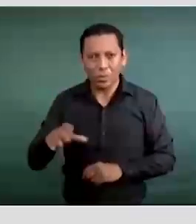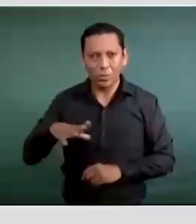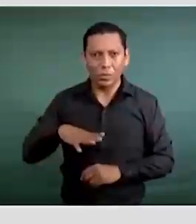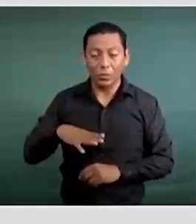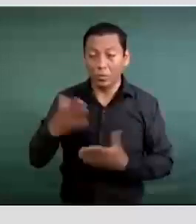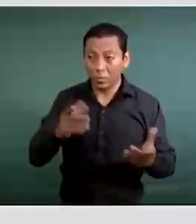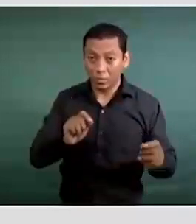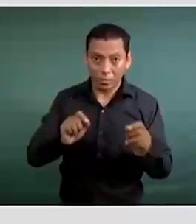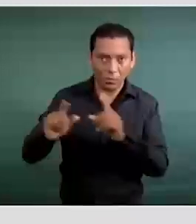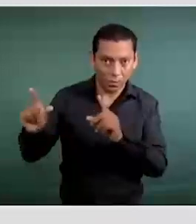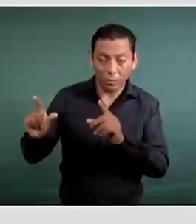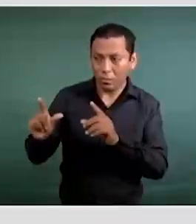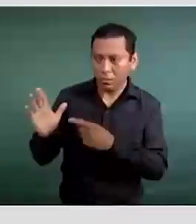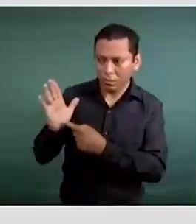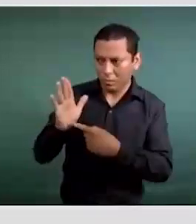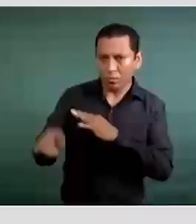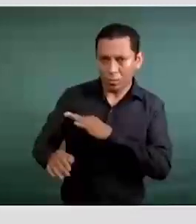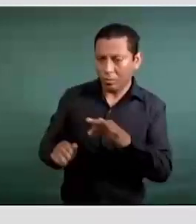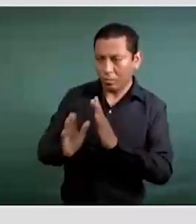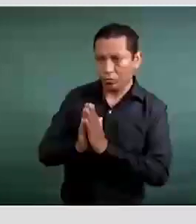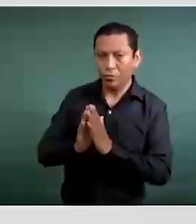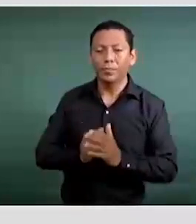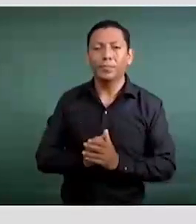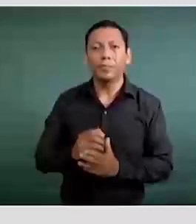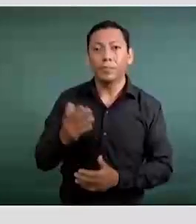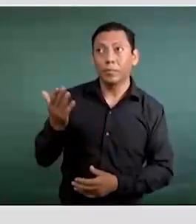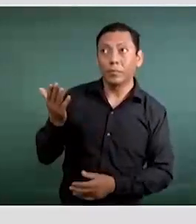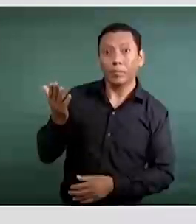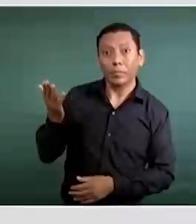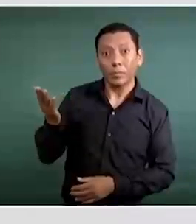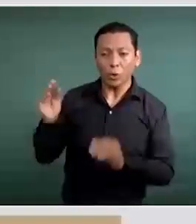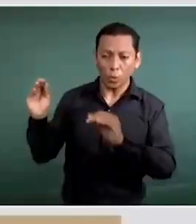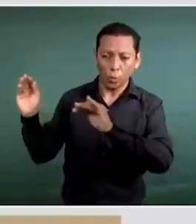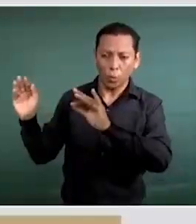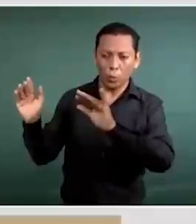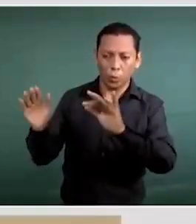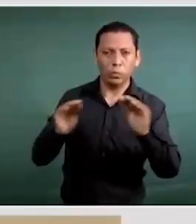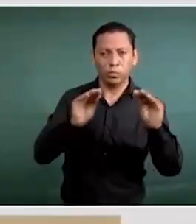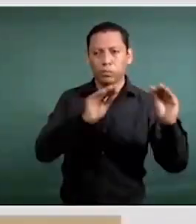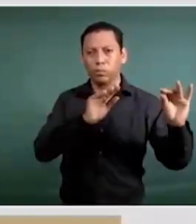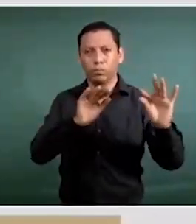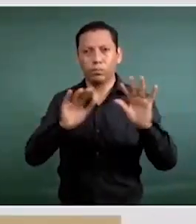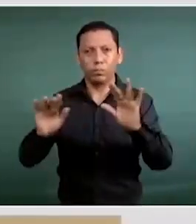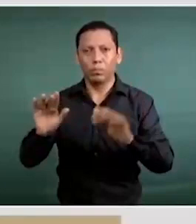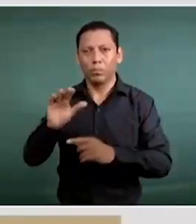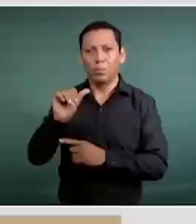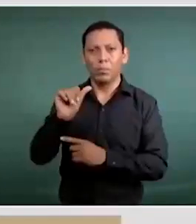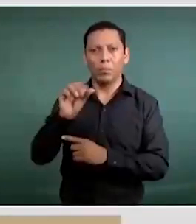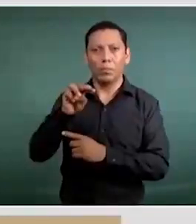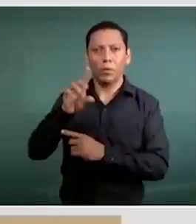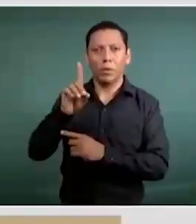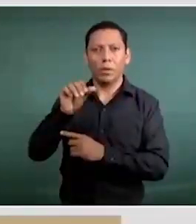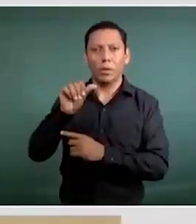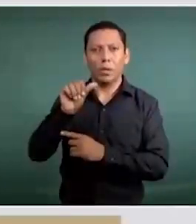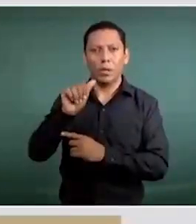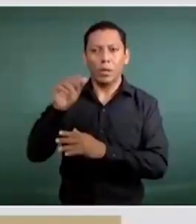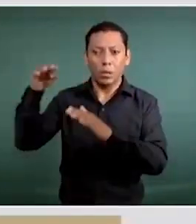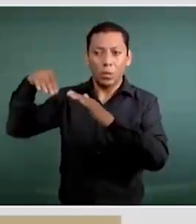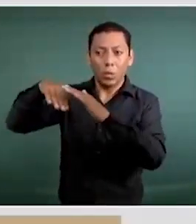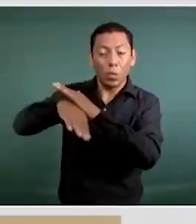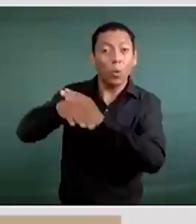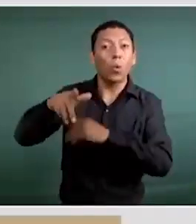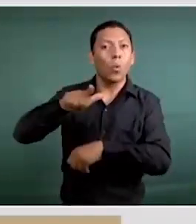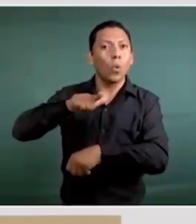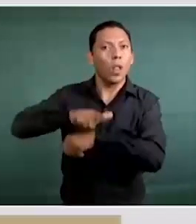pasar la siguiente diapositiva, por favor. Esa es la trayectoria que tuvo Amanda, la pueden ver entrando por Guatemala,